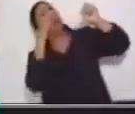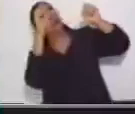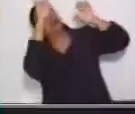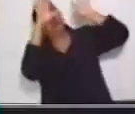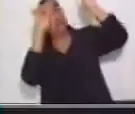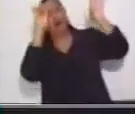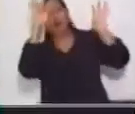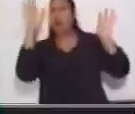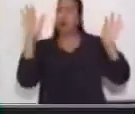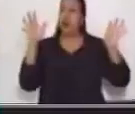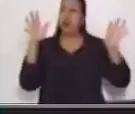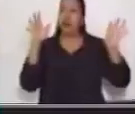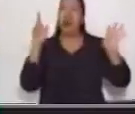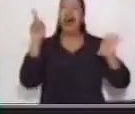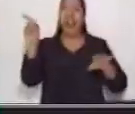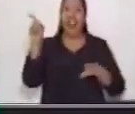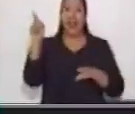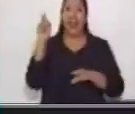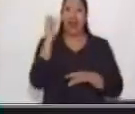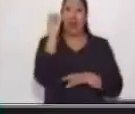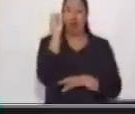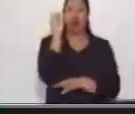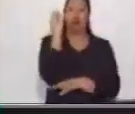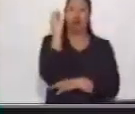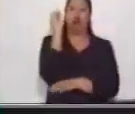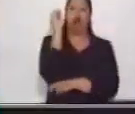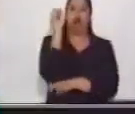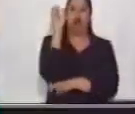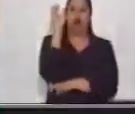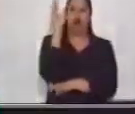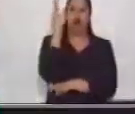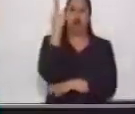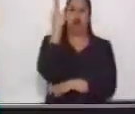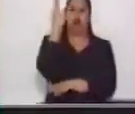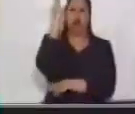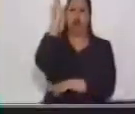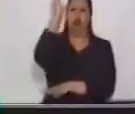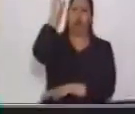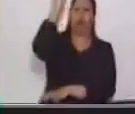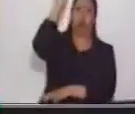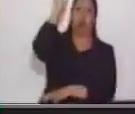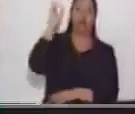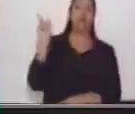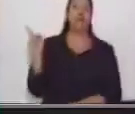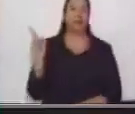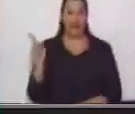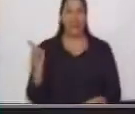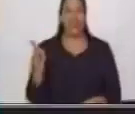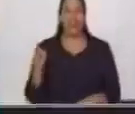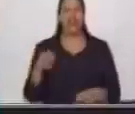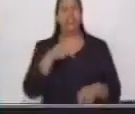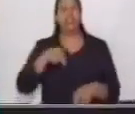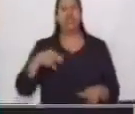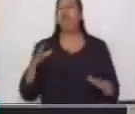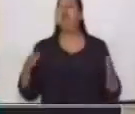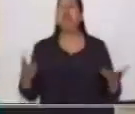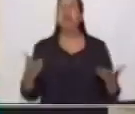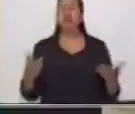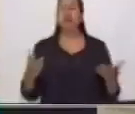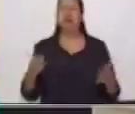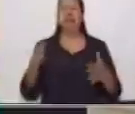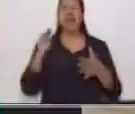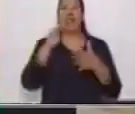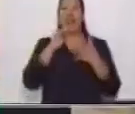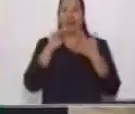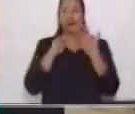arreglarla. Nuestra nave espacial se llama recursos gráficos. Creo que esta es la cola